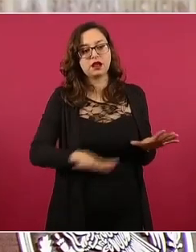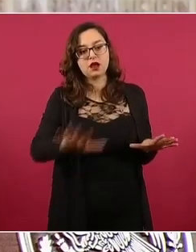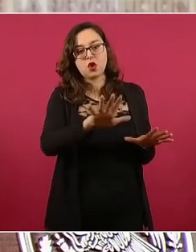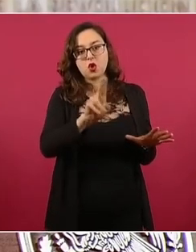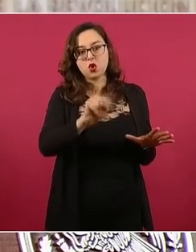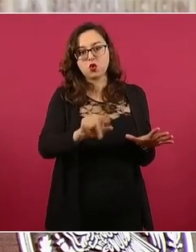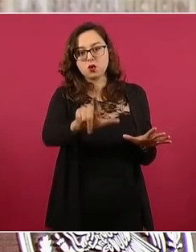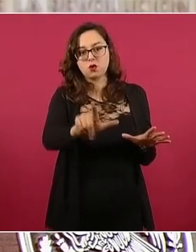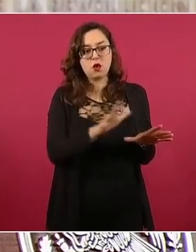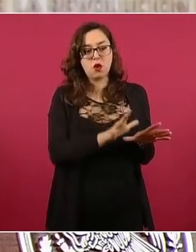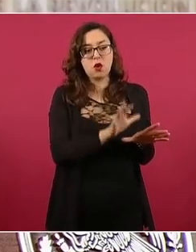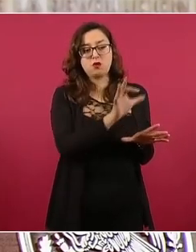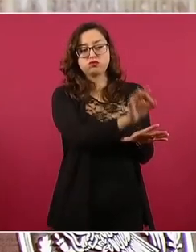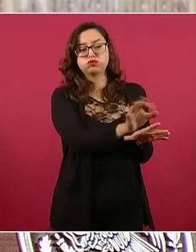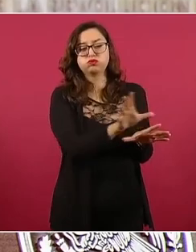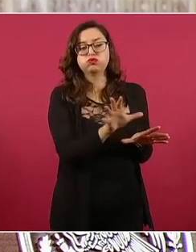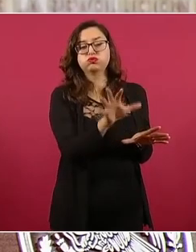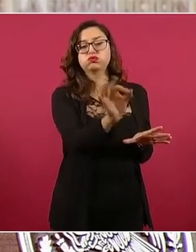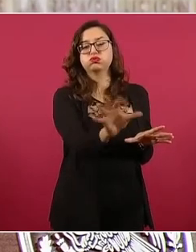en donde no llega